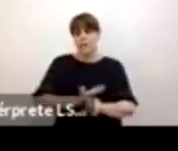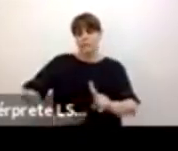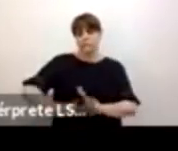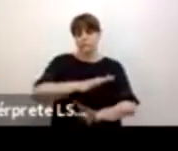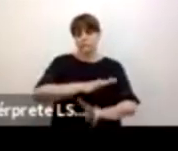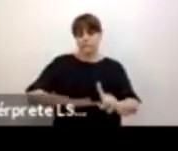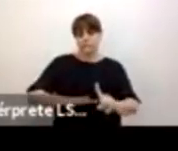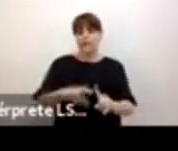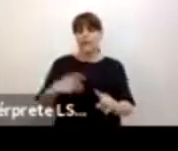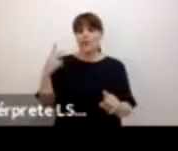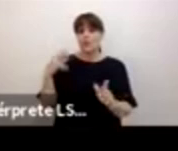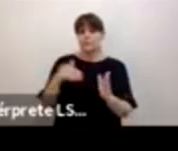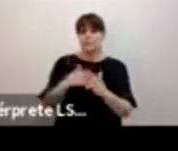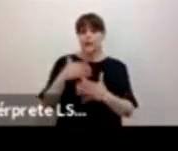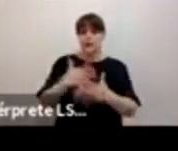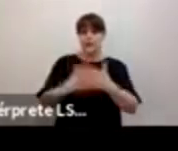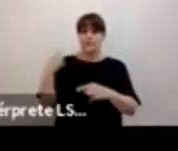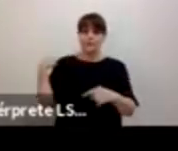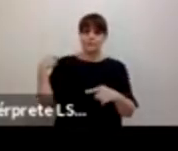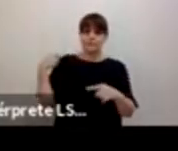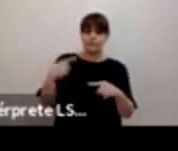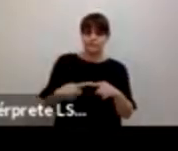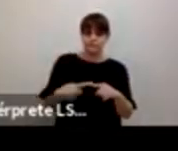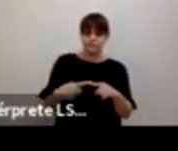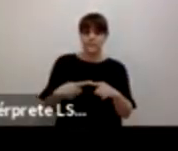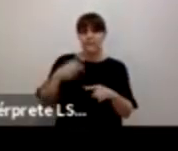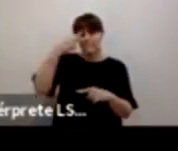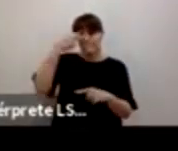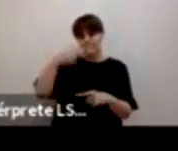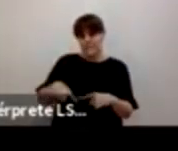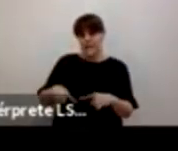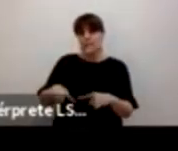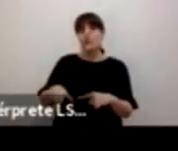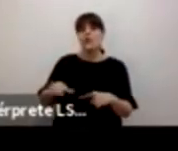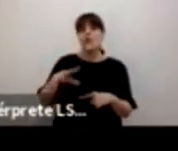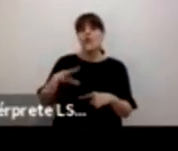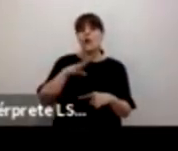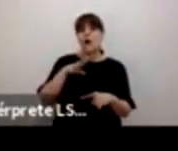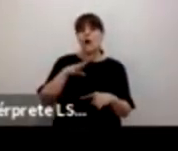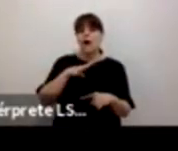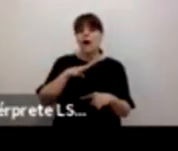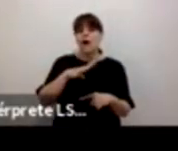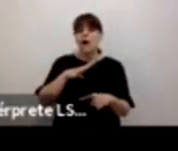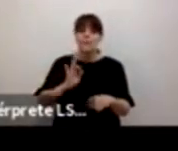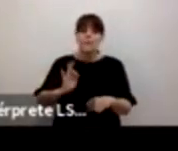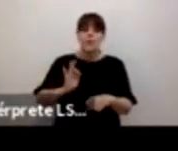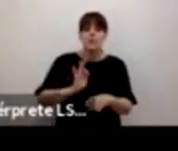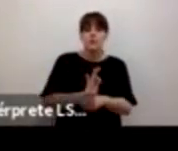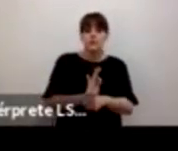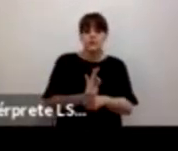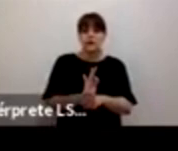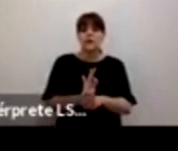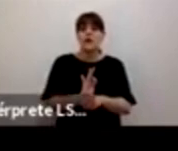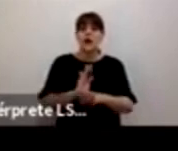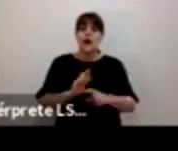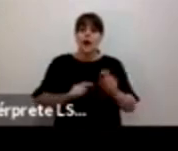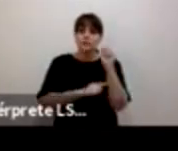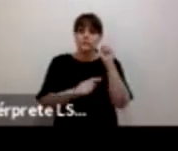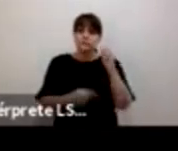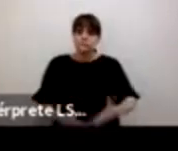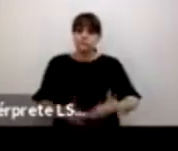2015 en México existe lo que llamamos la Estrategia Nacional de Prevención del Embarazo Adolescente que es